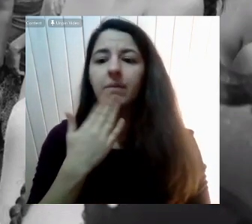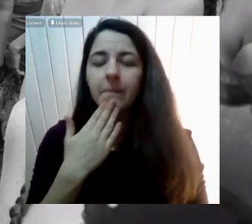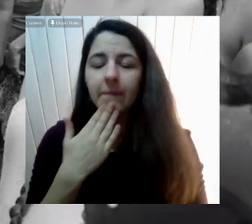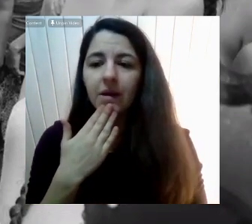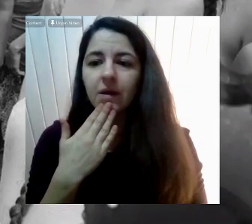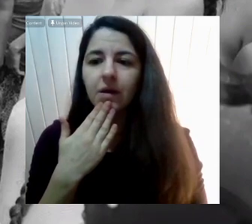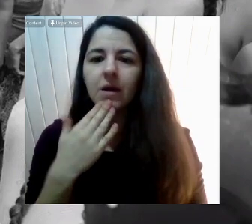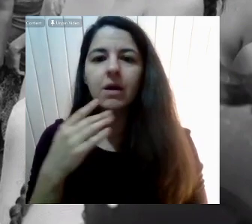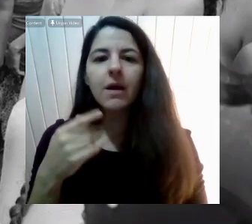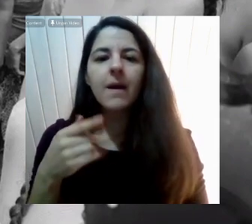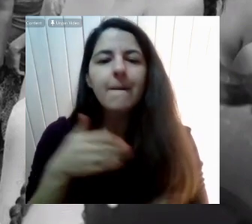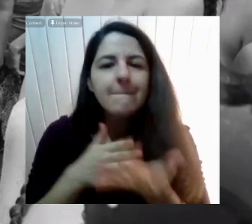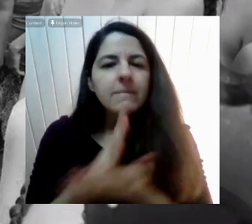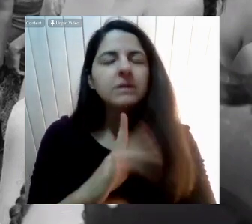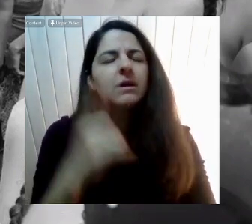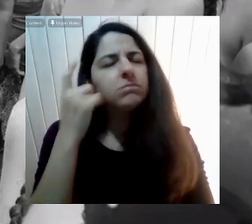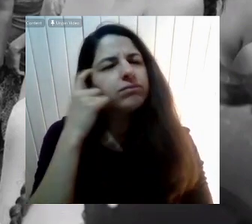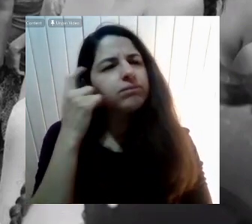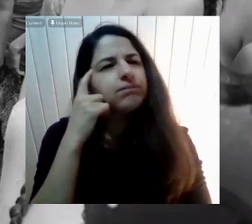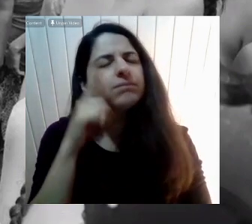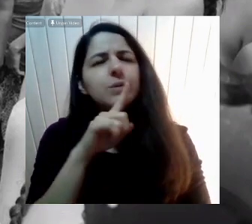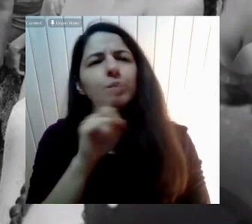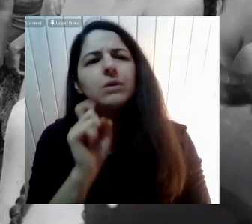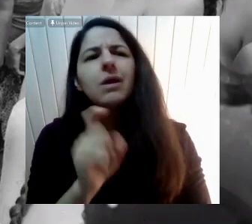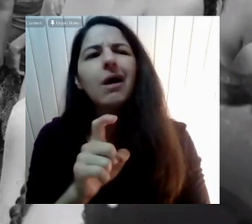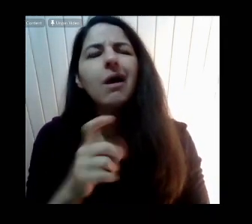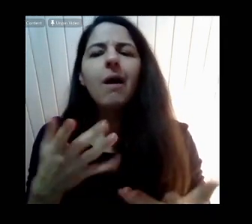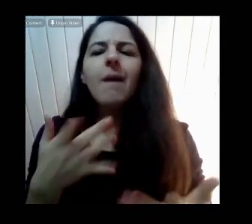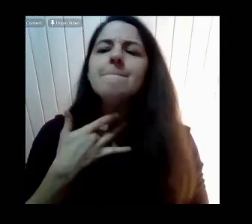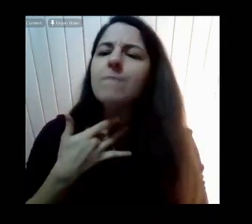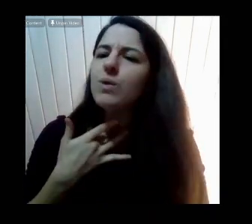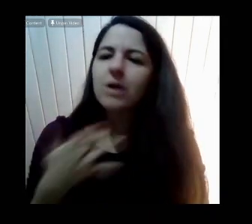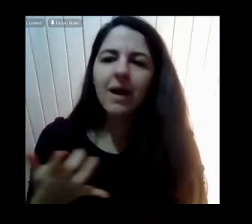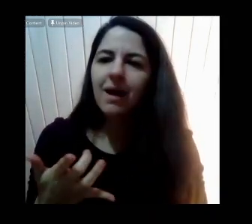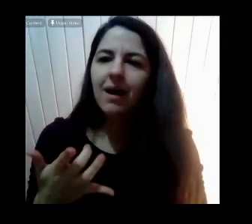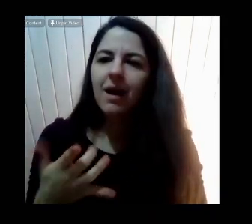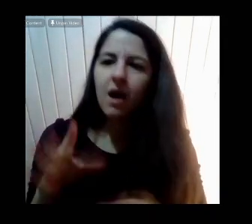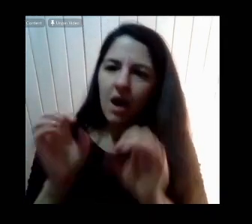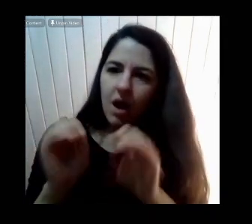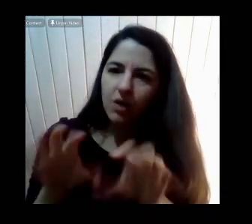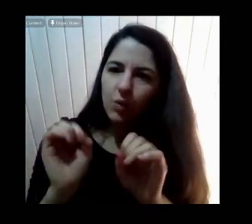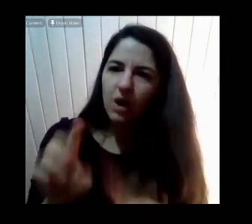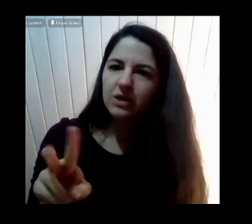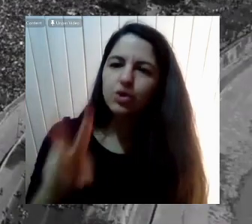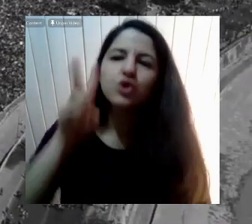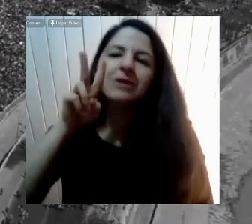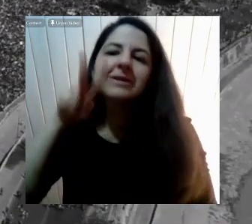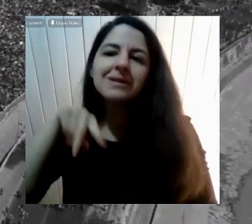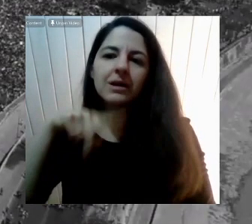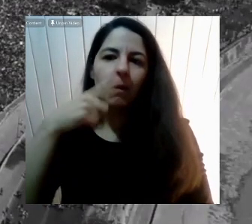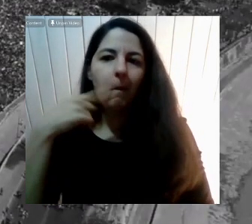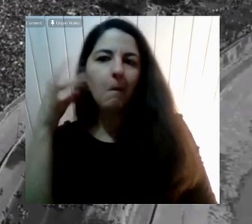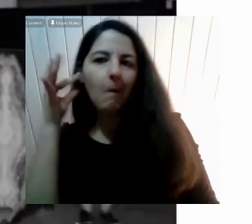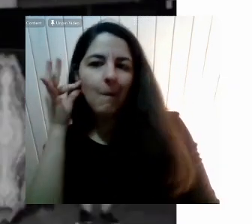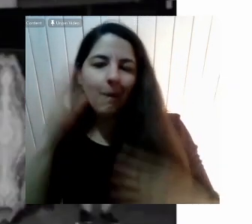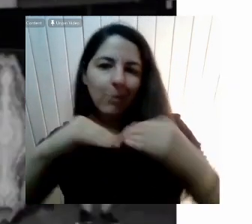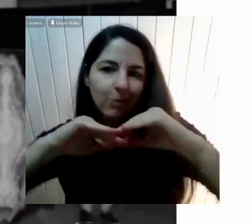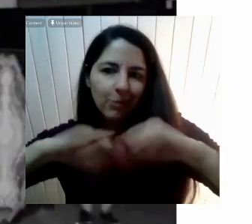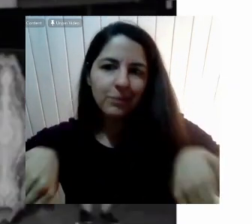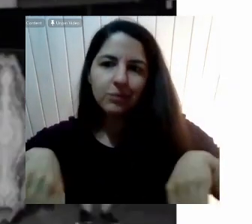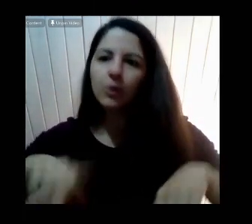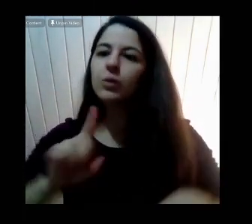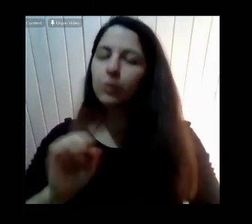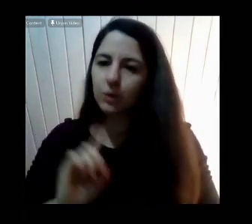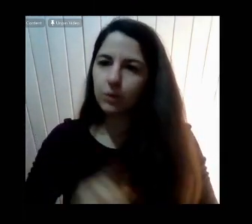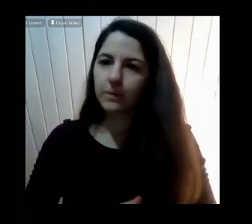preguntarnos Por qué Es una educación No sexista En términos Educativos Y pedagógicos La educación No sexista No es